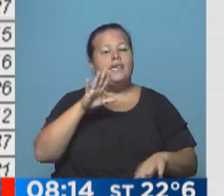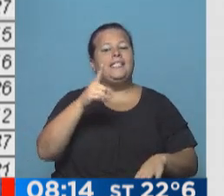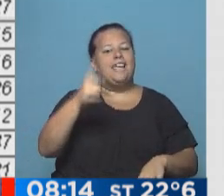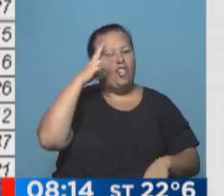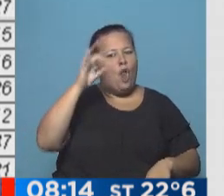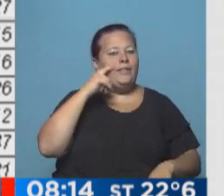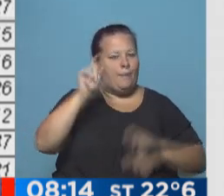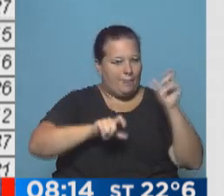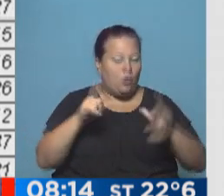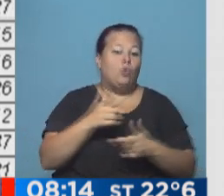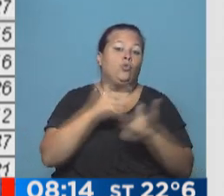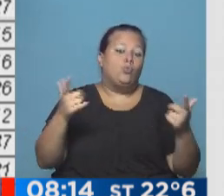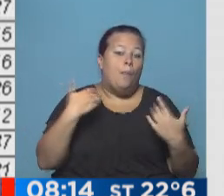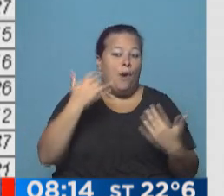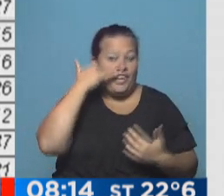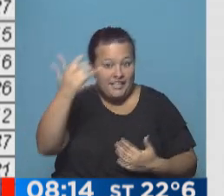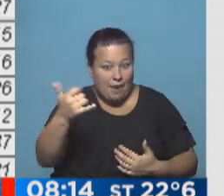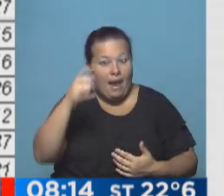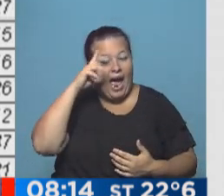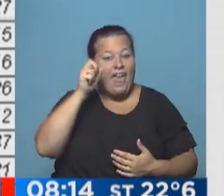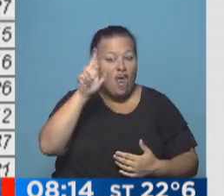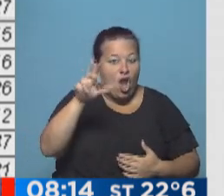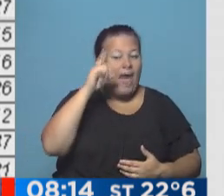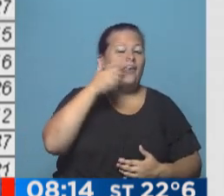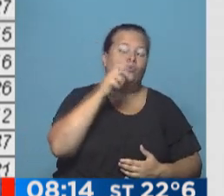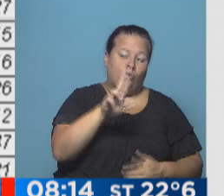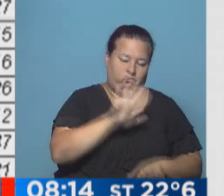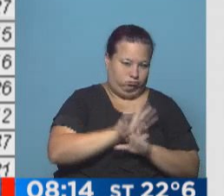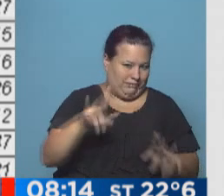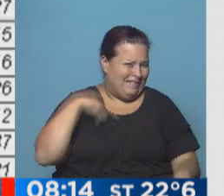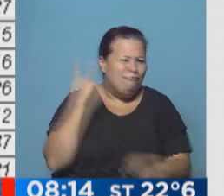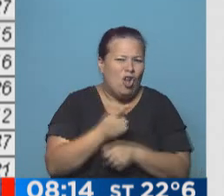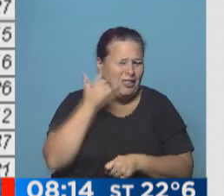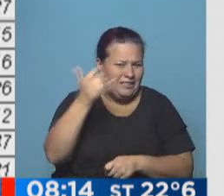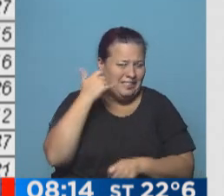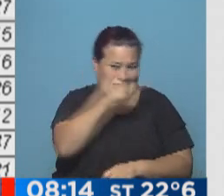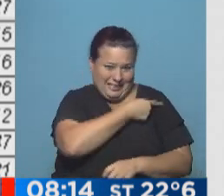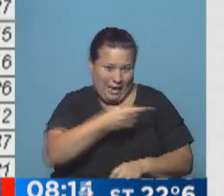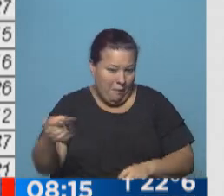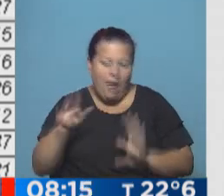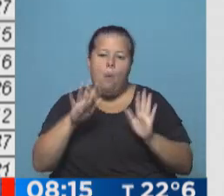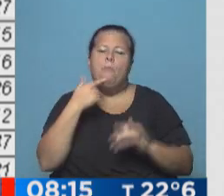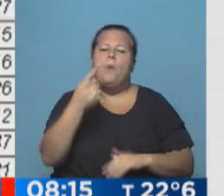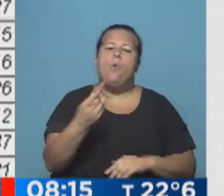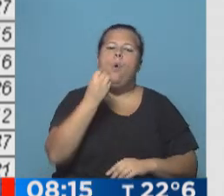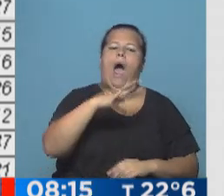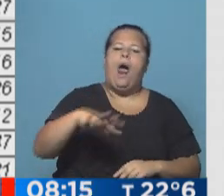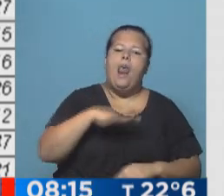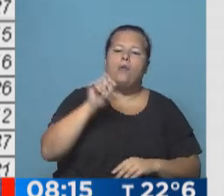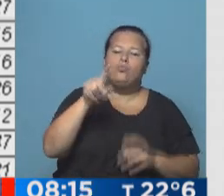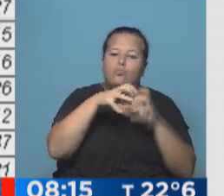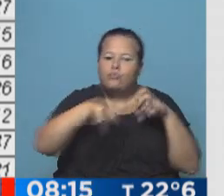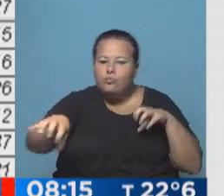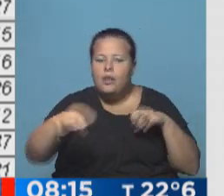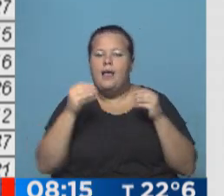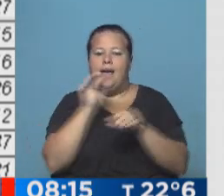190.000 usuarios. si tienes la suerte, podés comunicarte con EDENOR o EDESUR, cosa que fue prácticamente imposible en estos días, podés preguntar cuál es la subestación